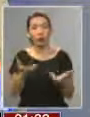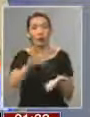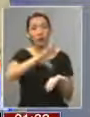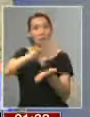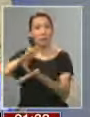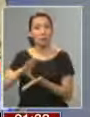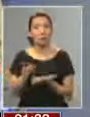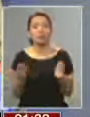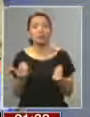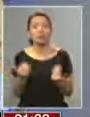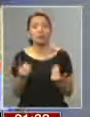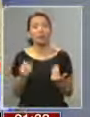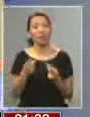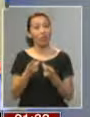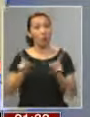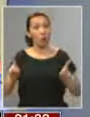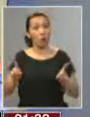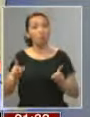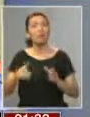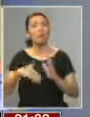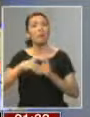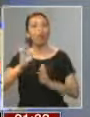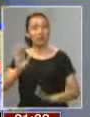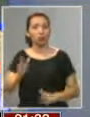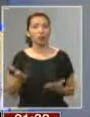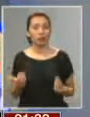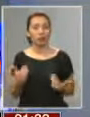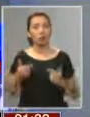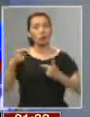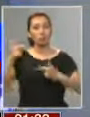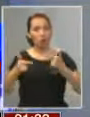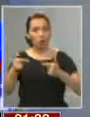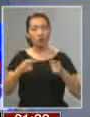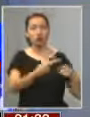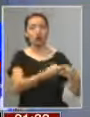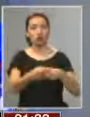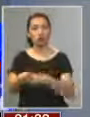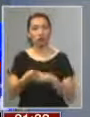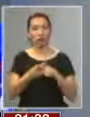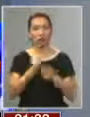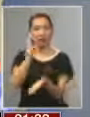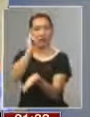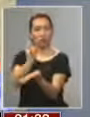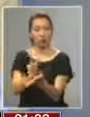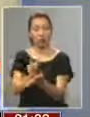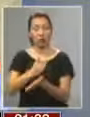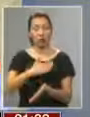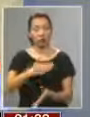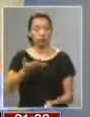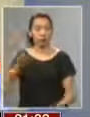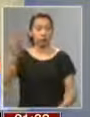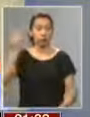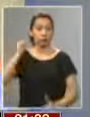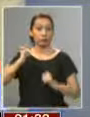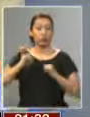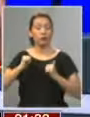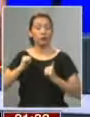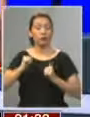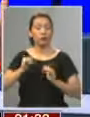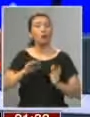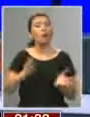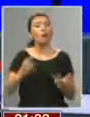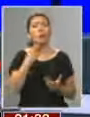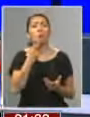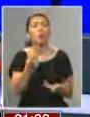necesitan, en democracia, ser mayoría política, social e institucional. En mis tiempos de joven... ¿Y cómo se justifican estas